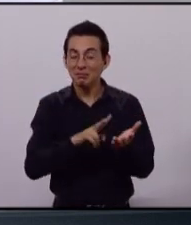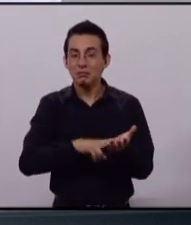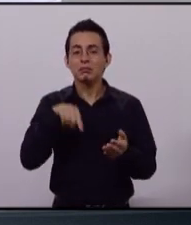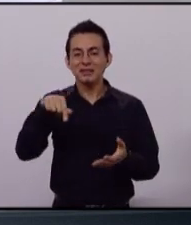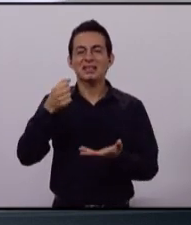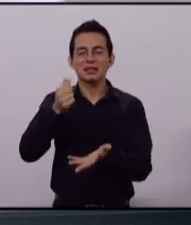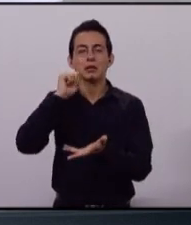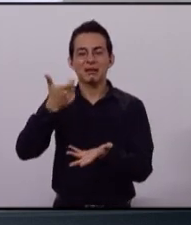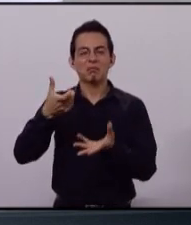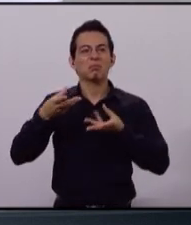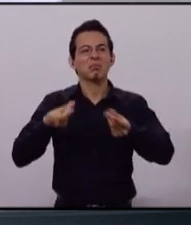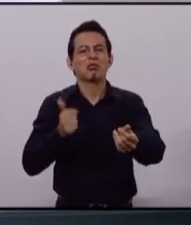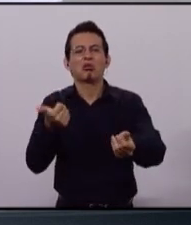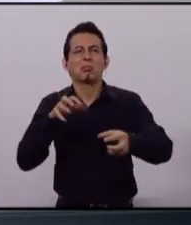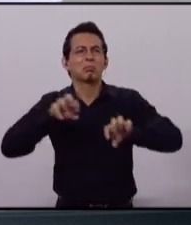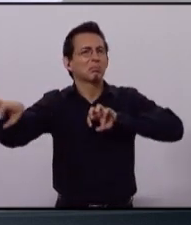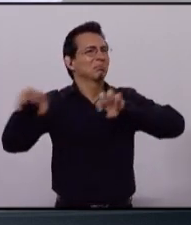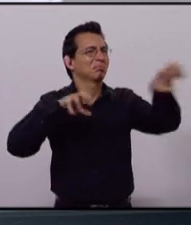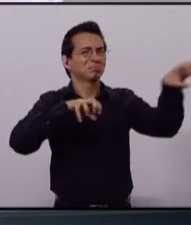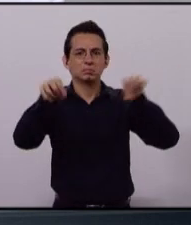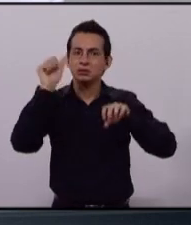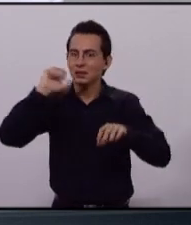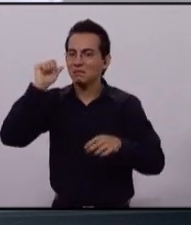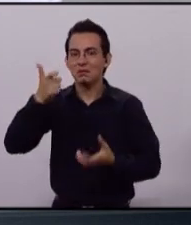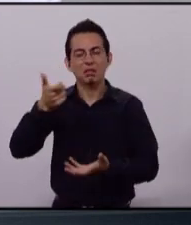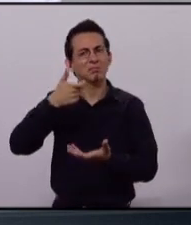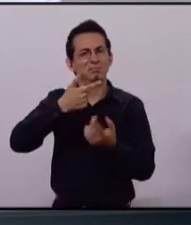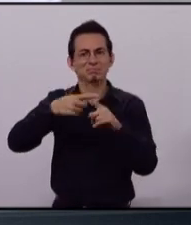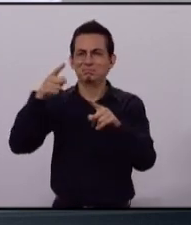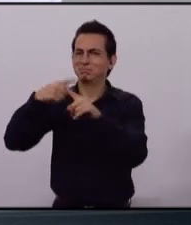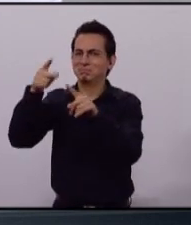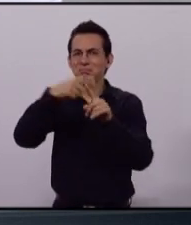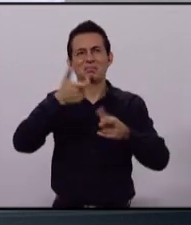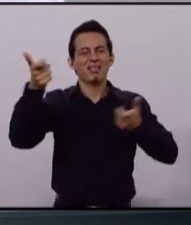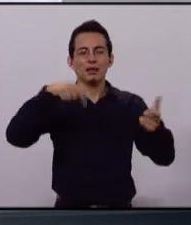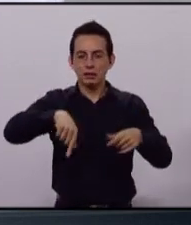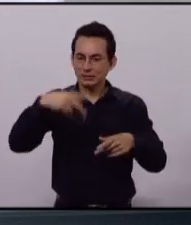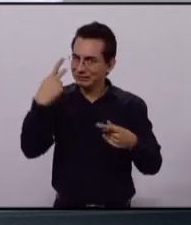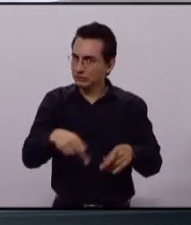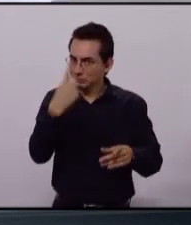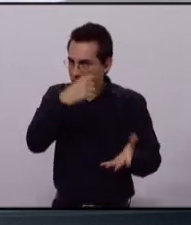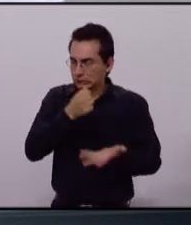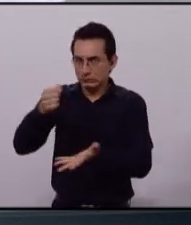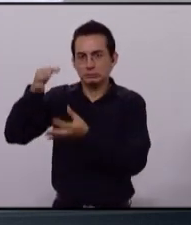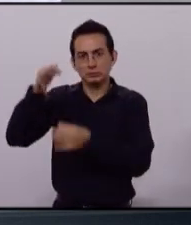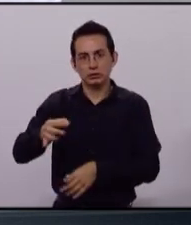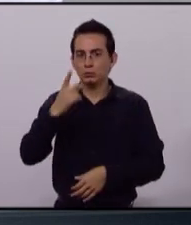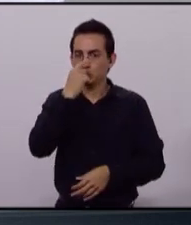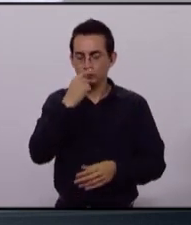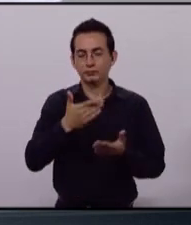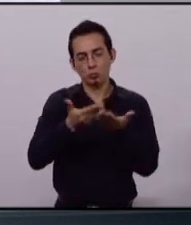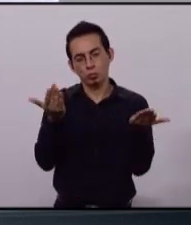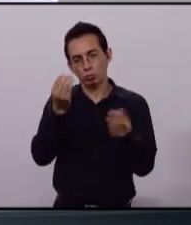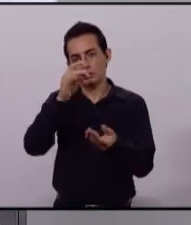el destino correcto, porque este recurso es única y exclusivamente para nuestra policía. Por su atención, gracias.